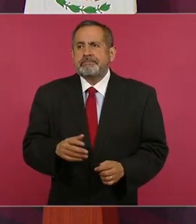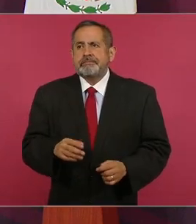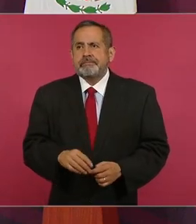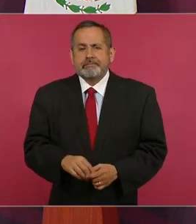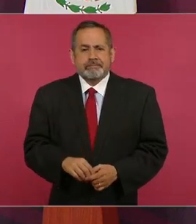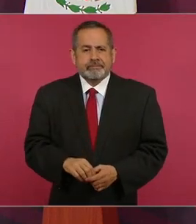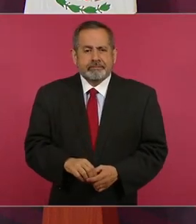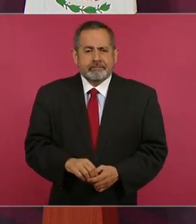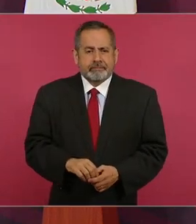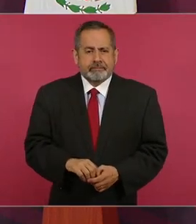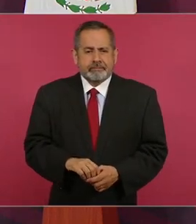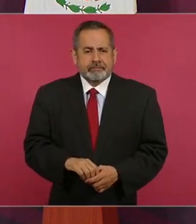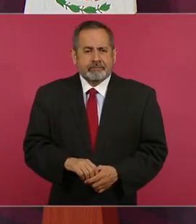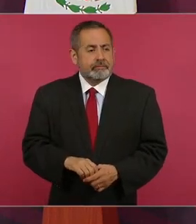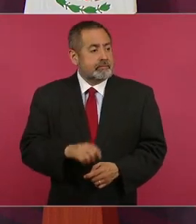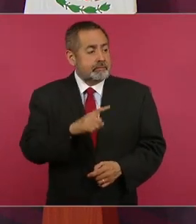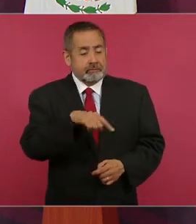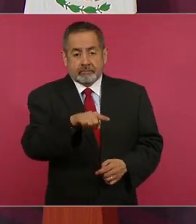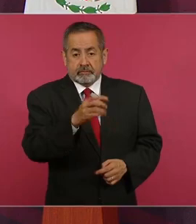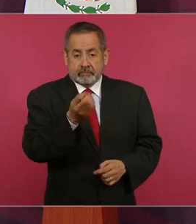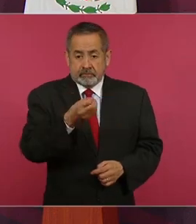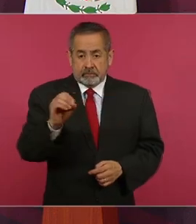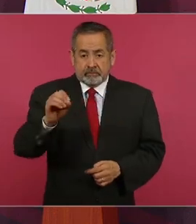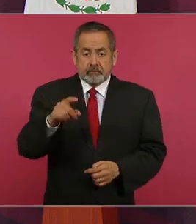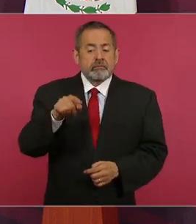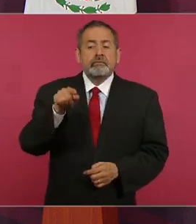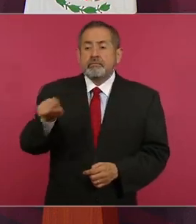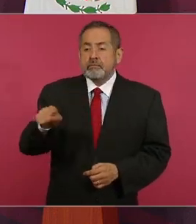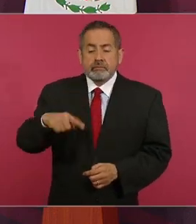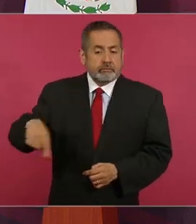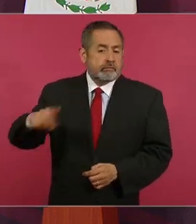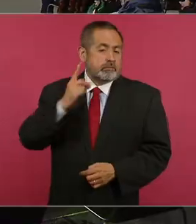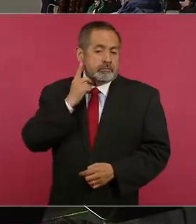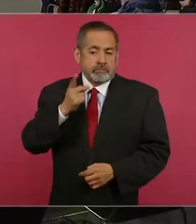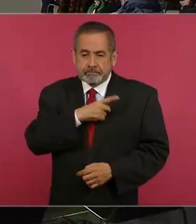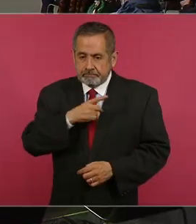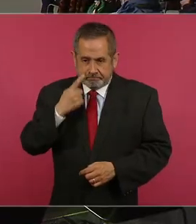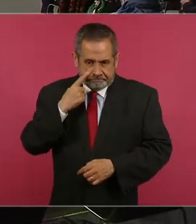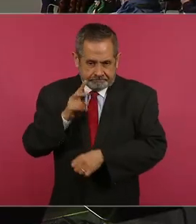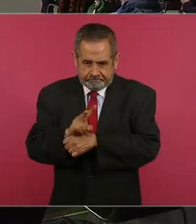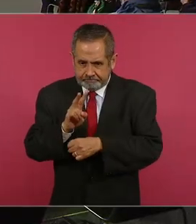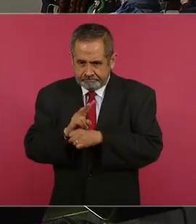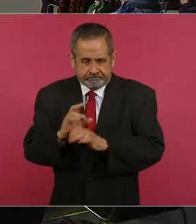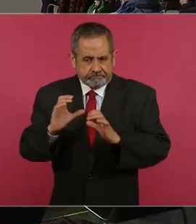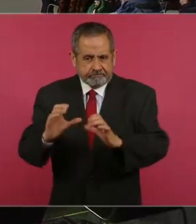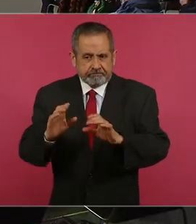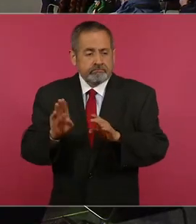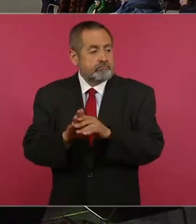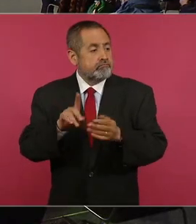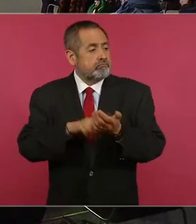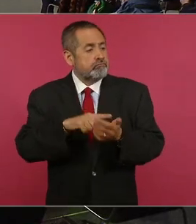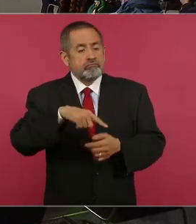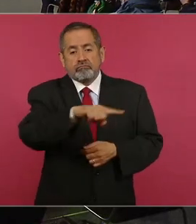tienen la obligación de cuidar el prestigio